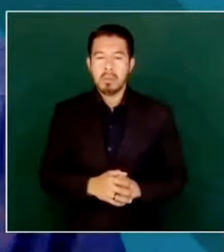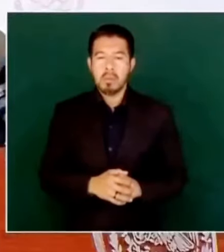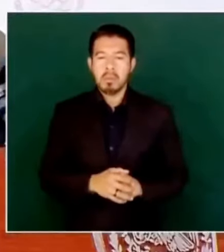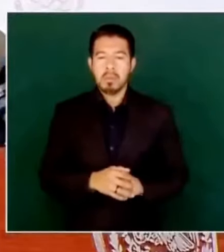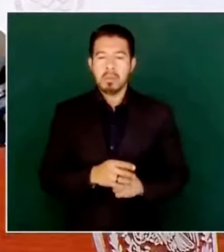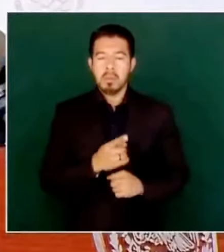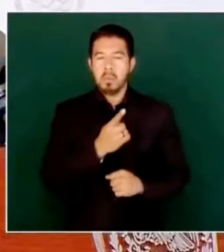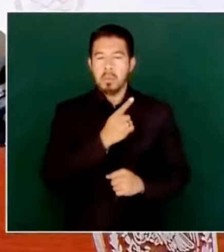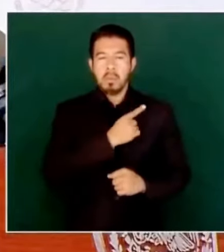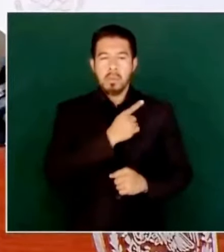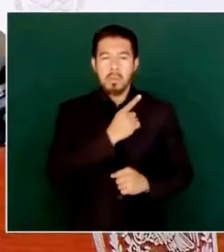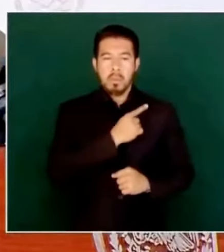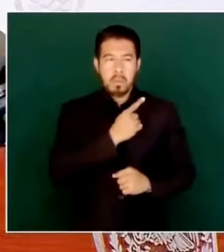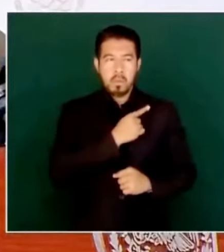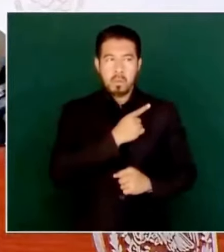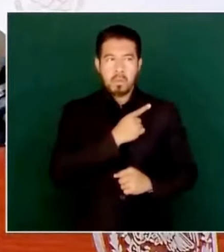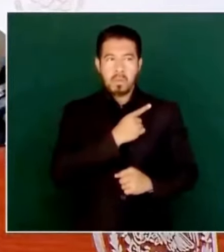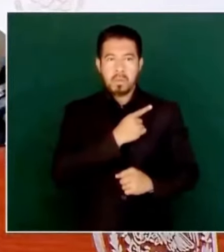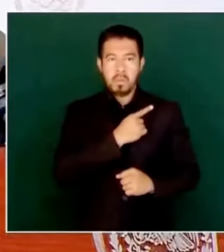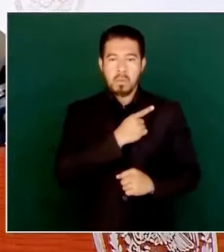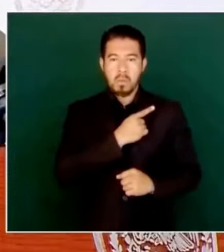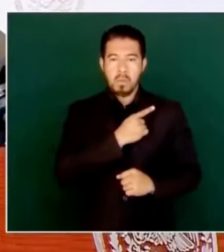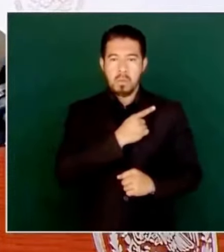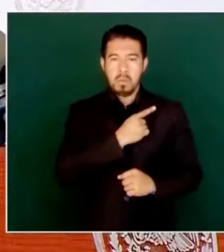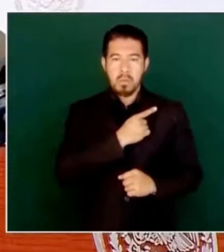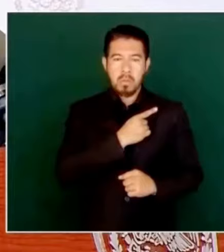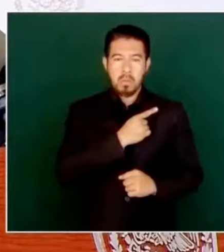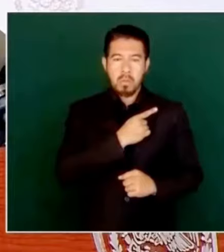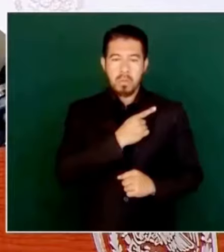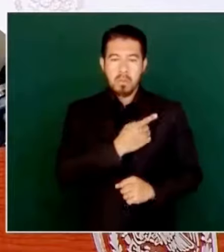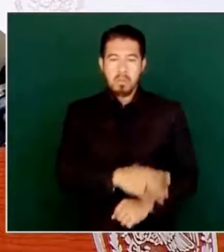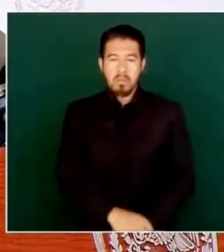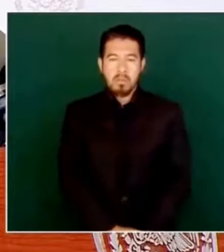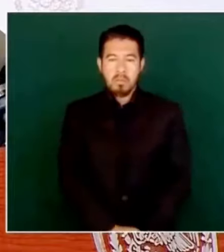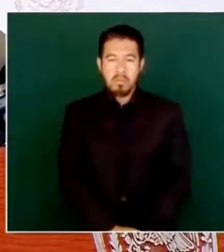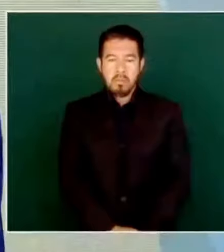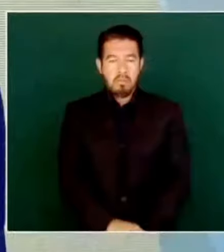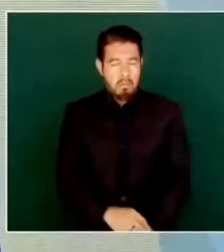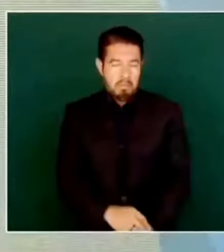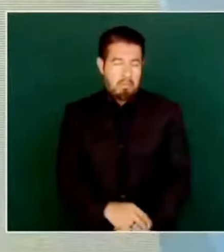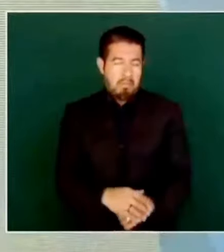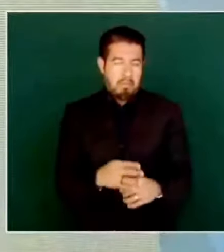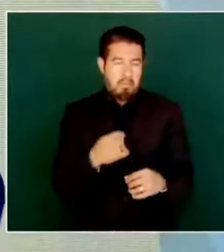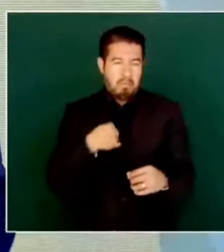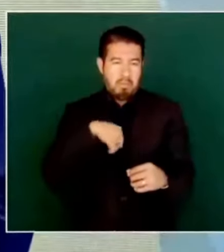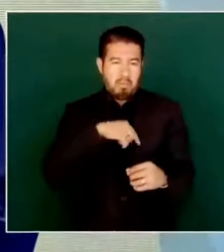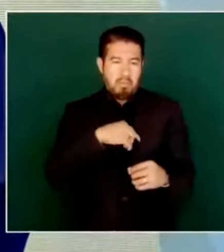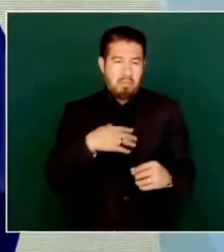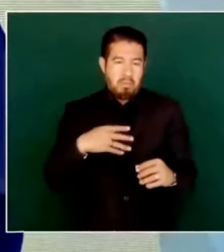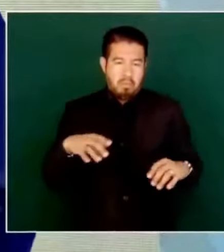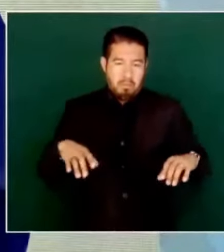nuestros principios, nuestros ideales,